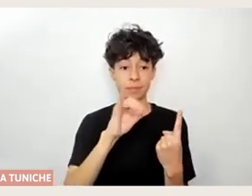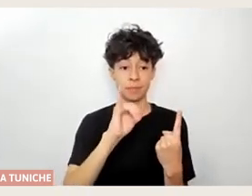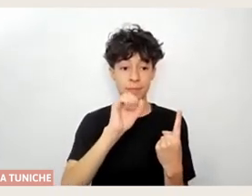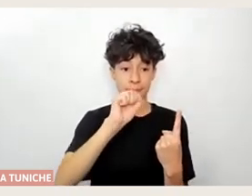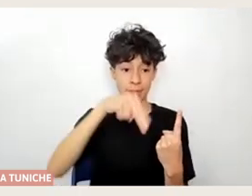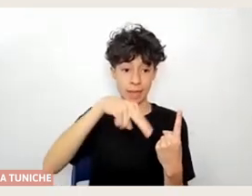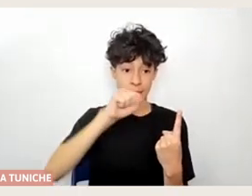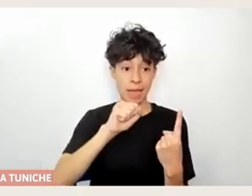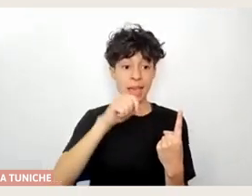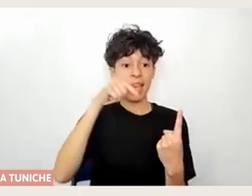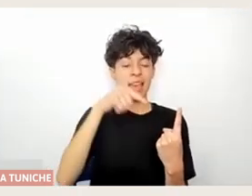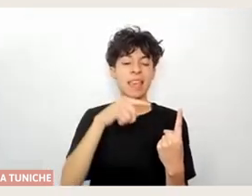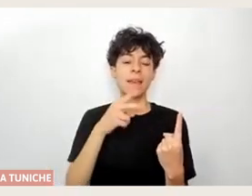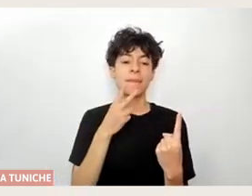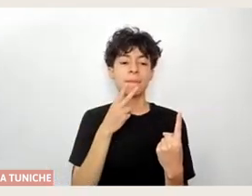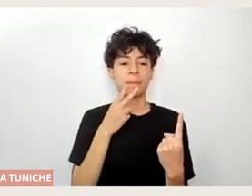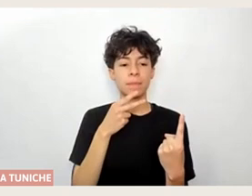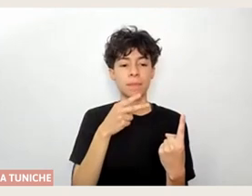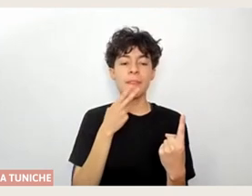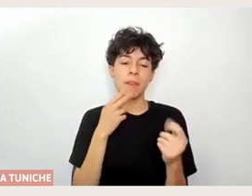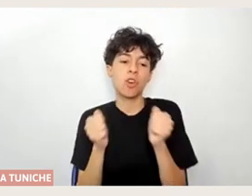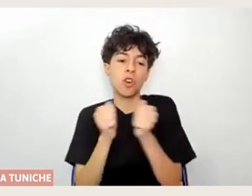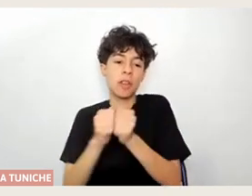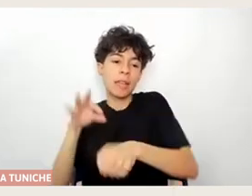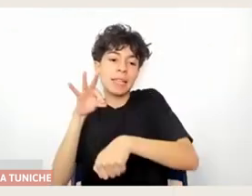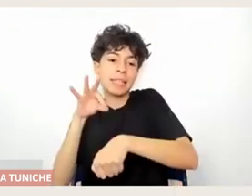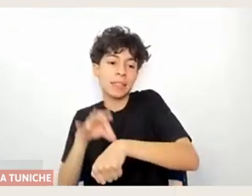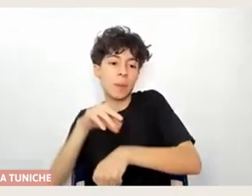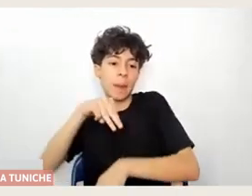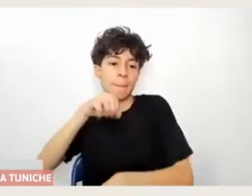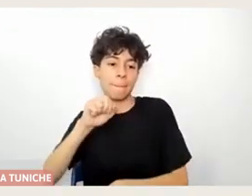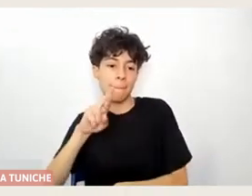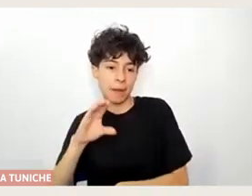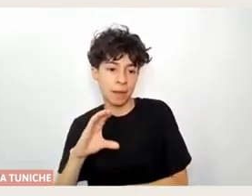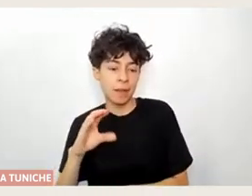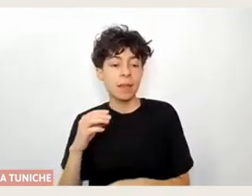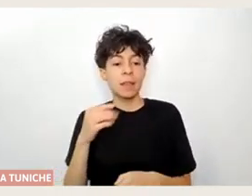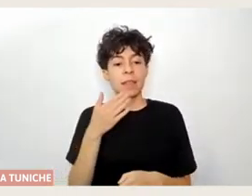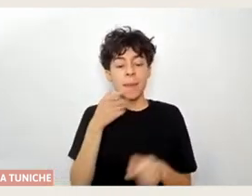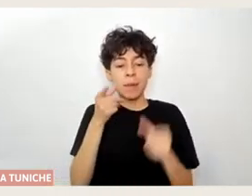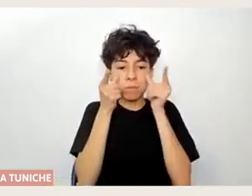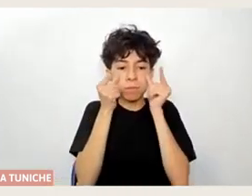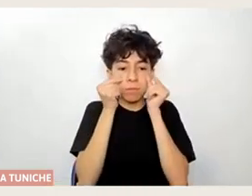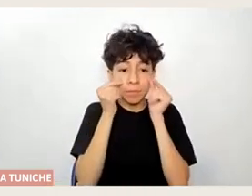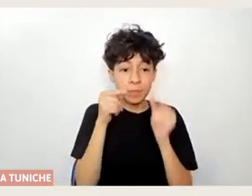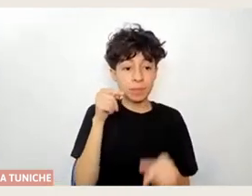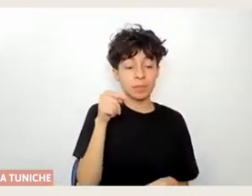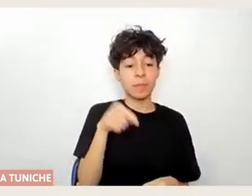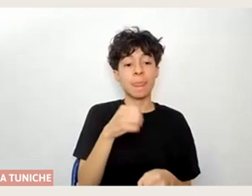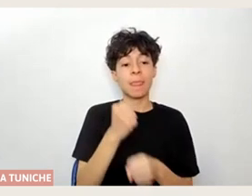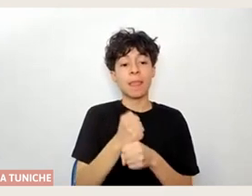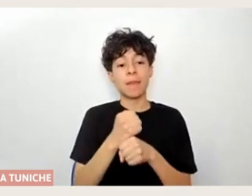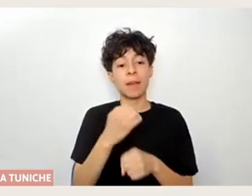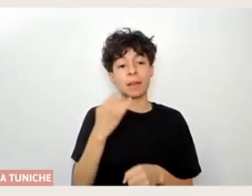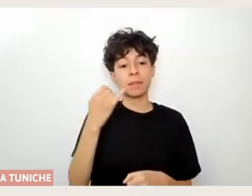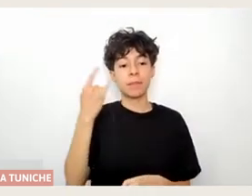convive con el síndrome de Marfan y Baja Visión. Actualmente cruza un semestre de intercambio en la Universidad de Granada, por medio de la Universidad Católica, su